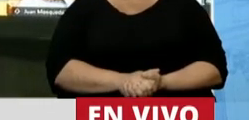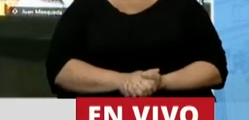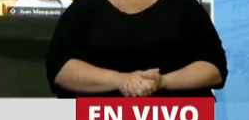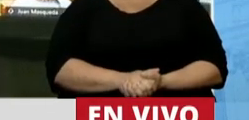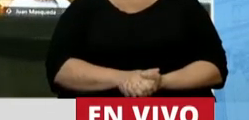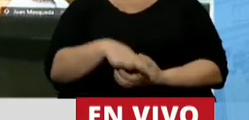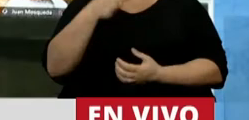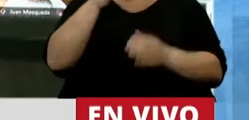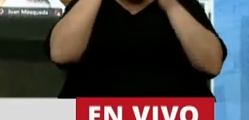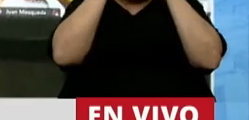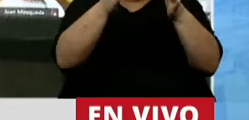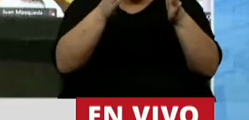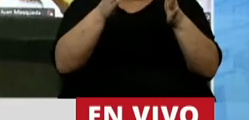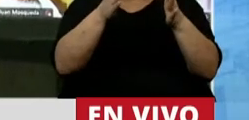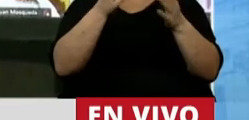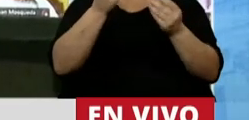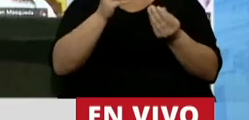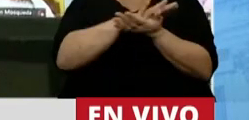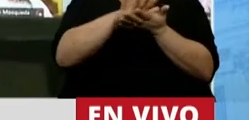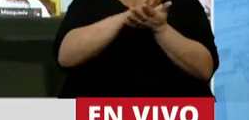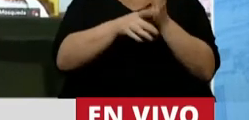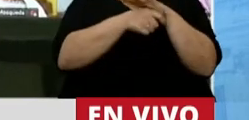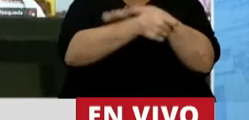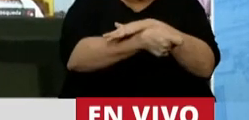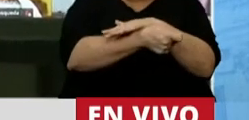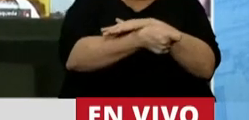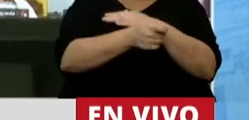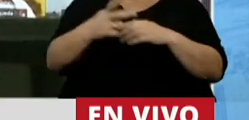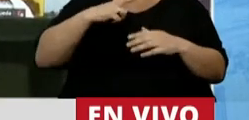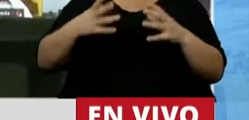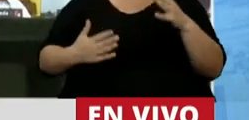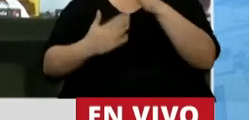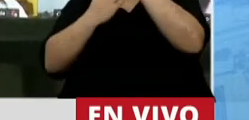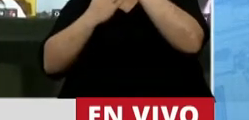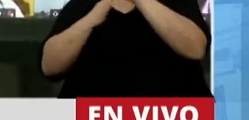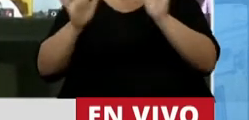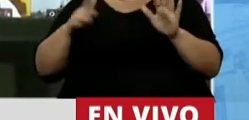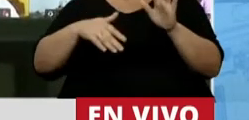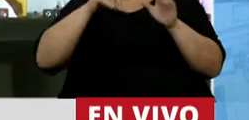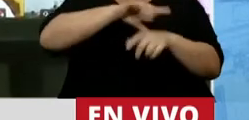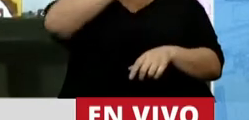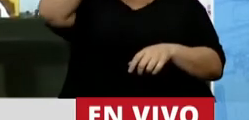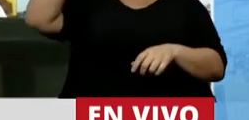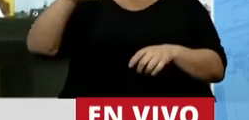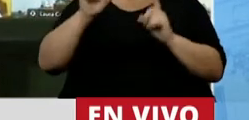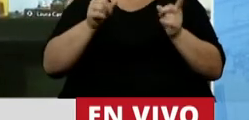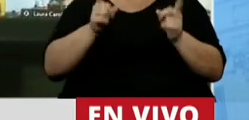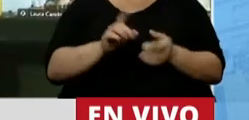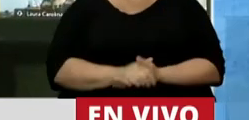Pongan el foco en la corrupción, el feudalismo reinante en muchas provincias.